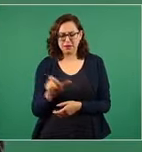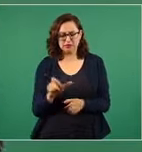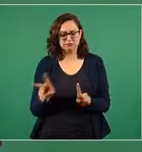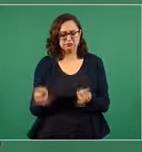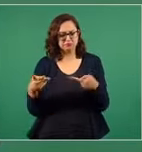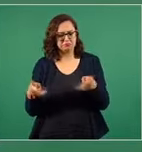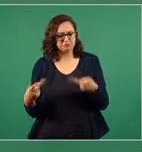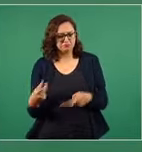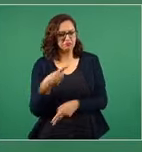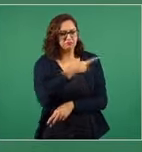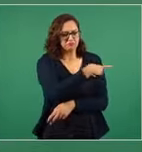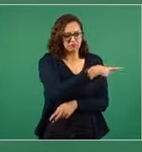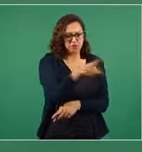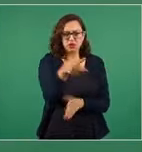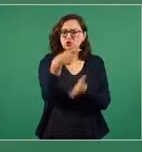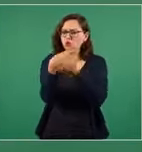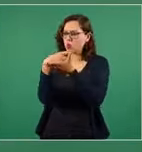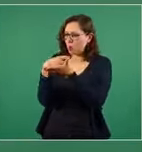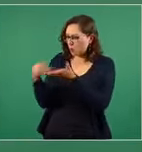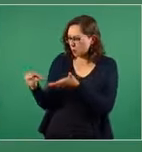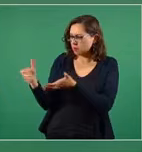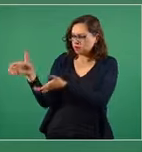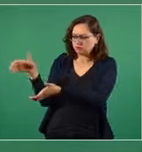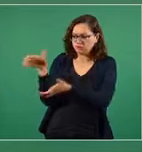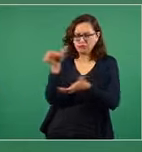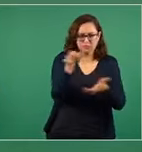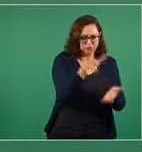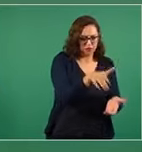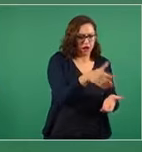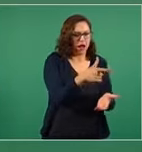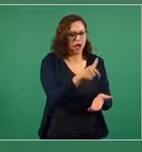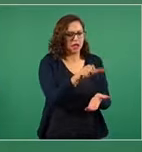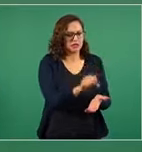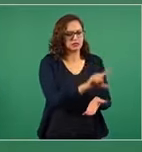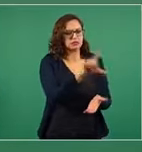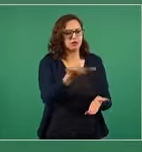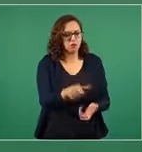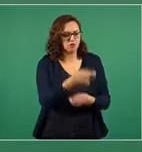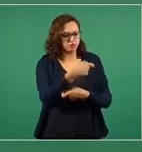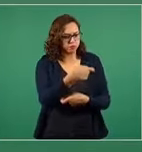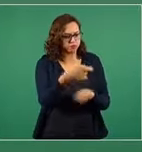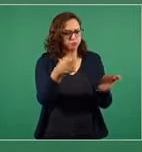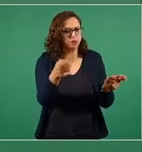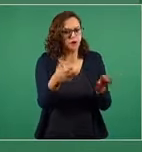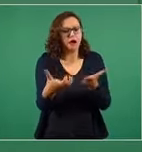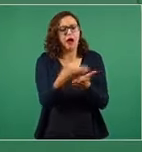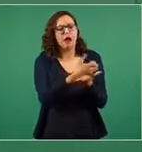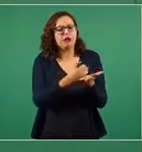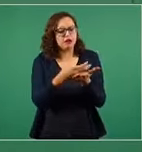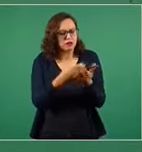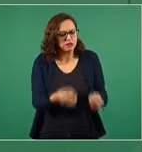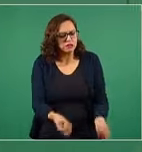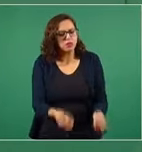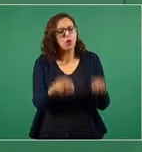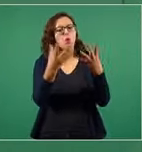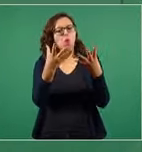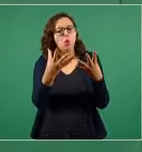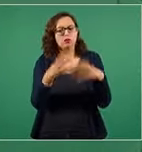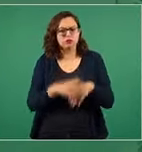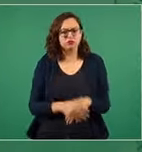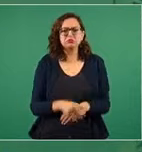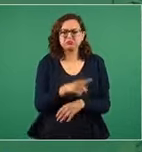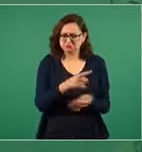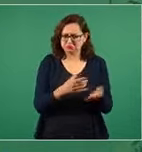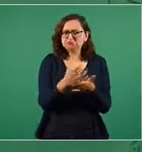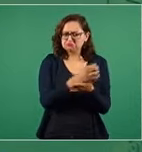les cuesta operar incluso qué utilidad pueden tener justa